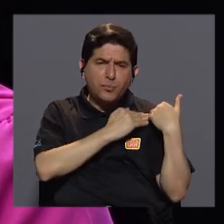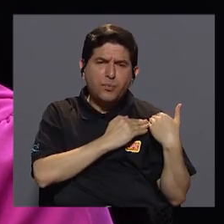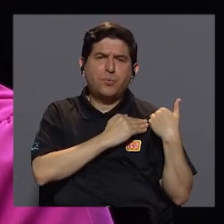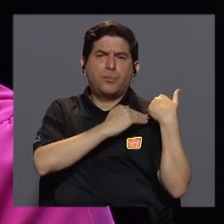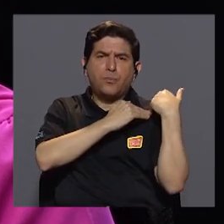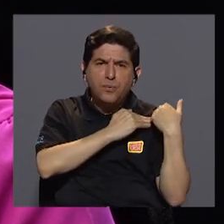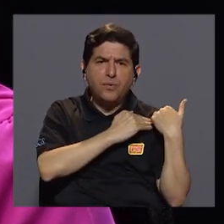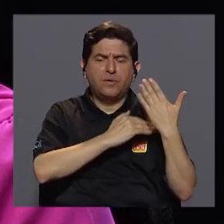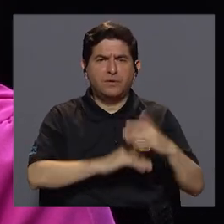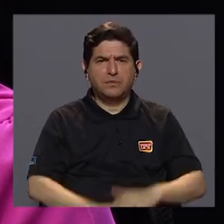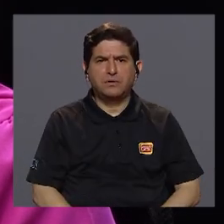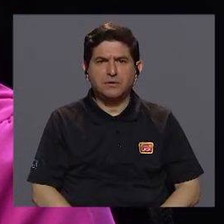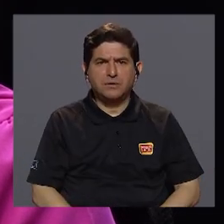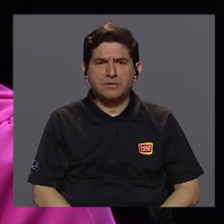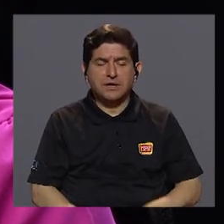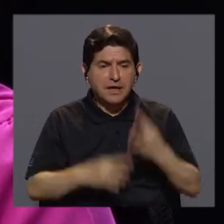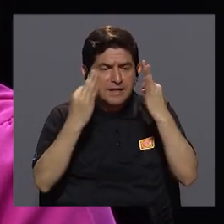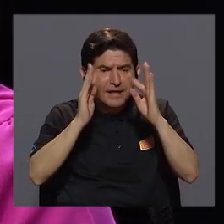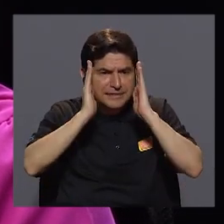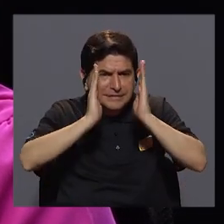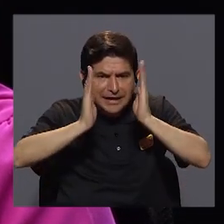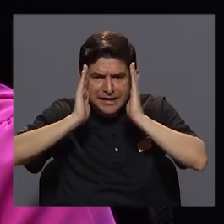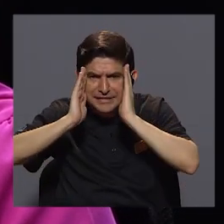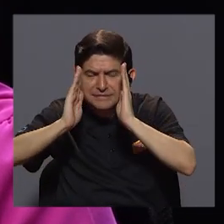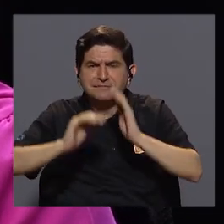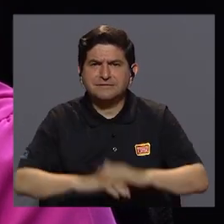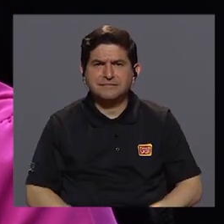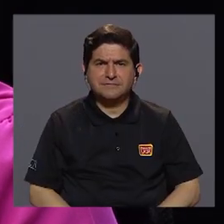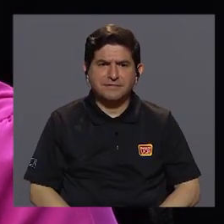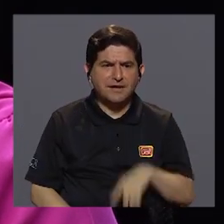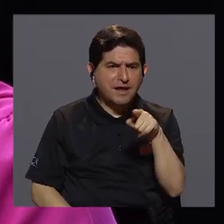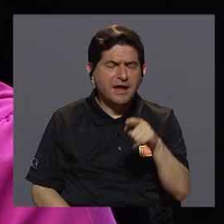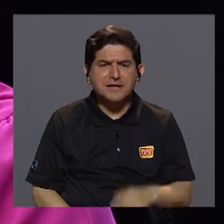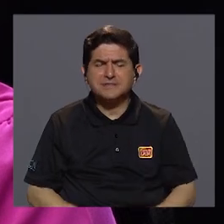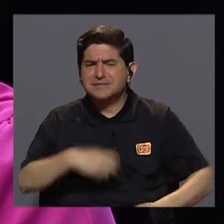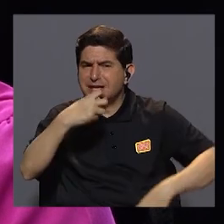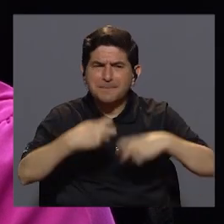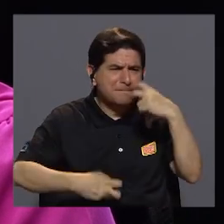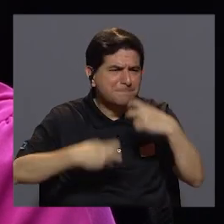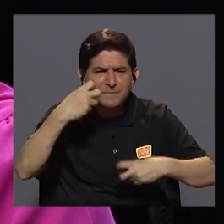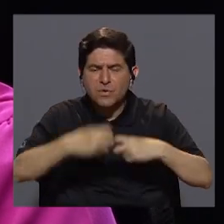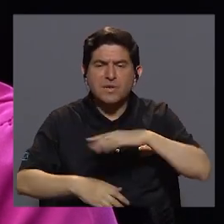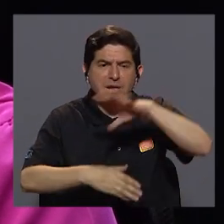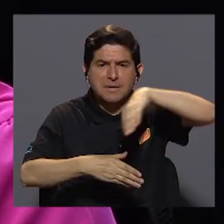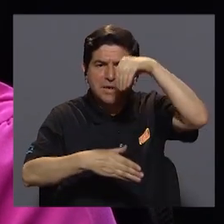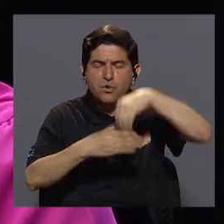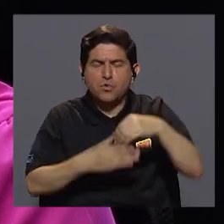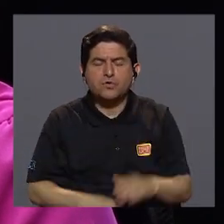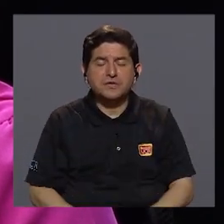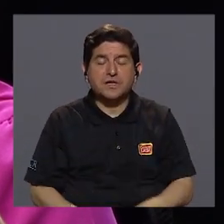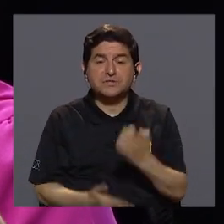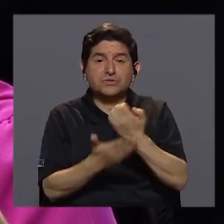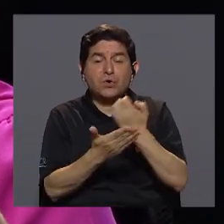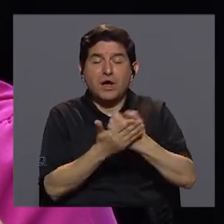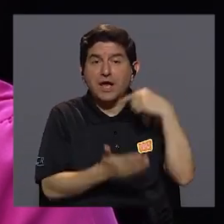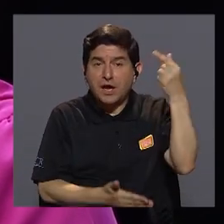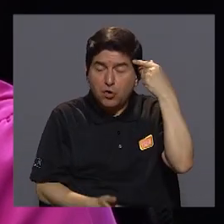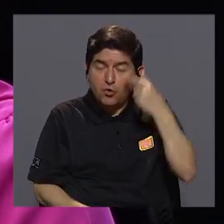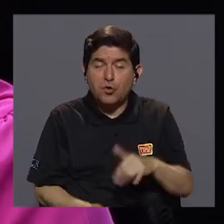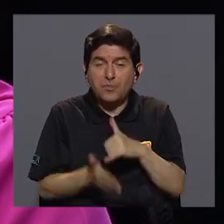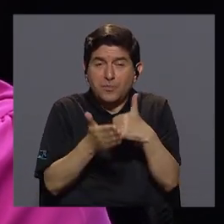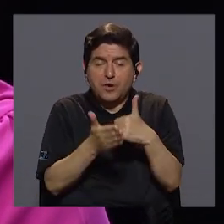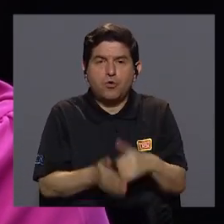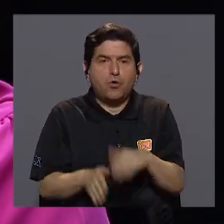abordar esta problemática en un contexto fiscal vulnerable. De hecho, la